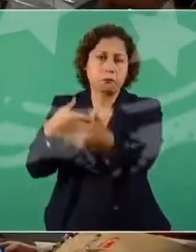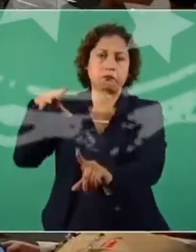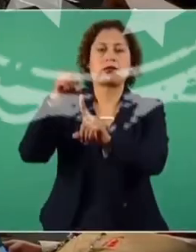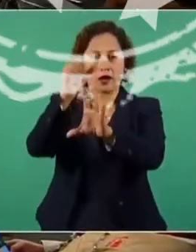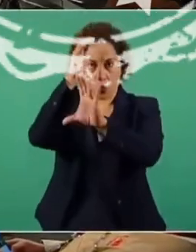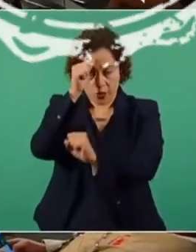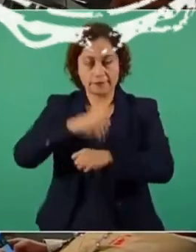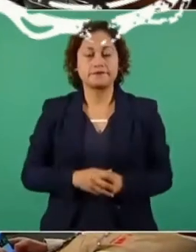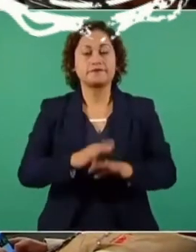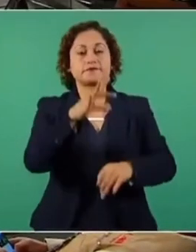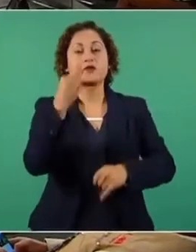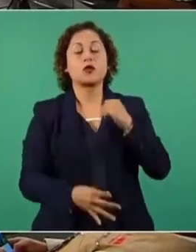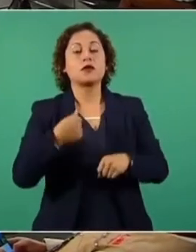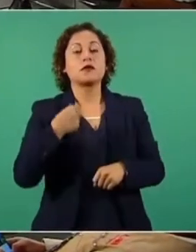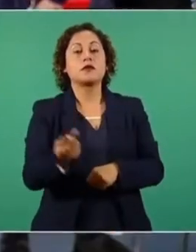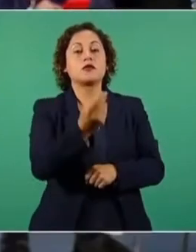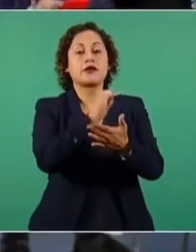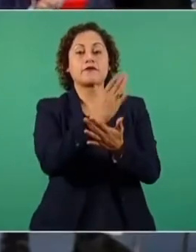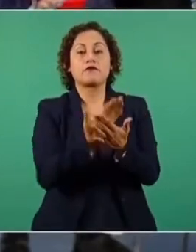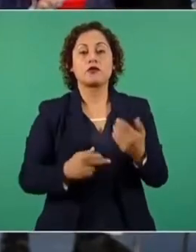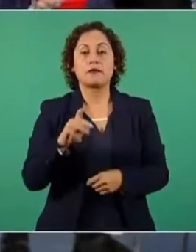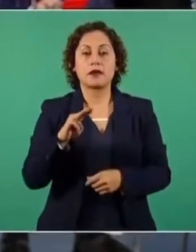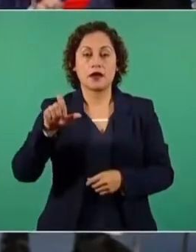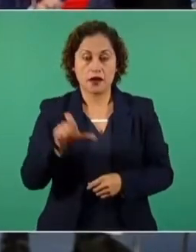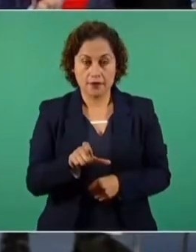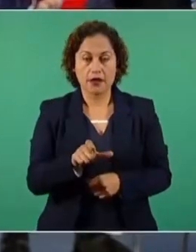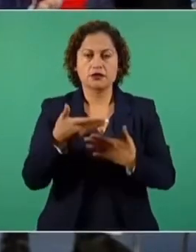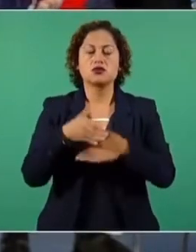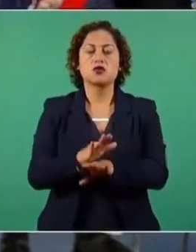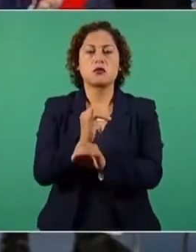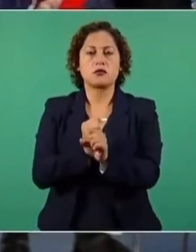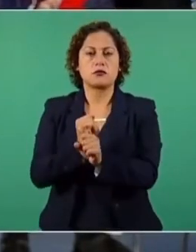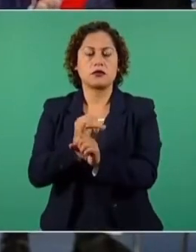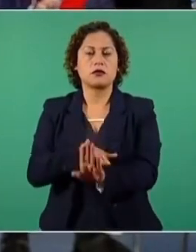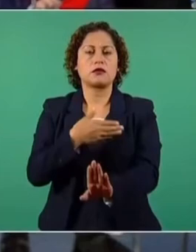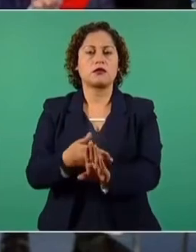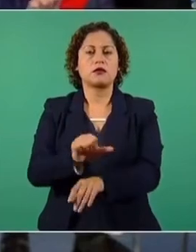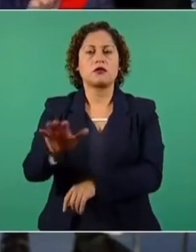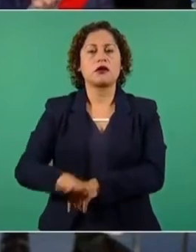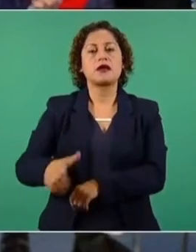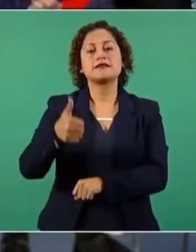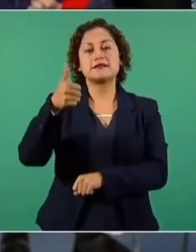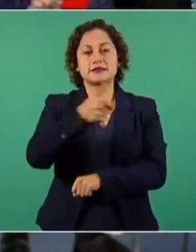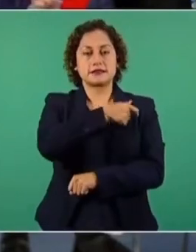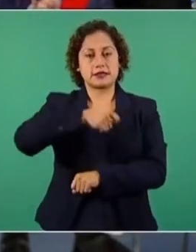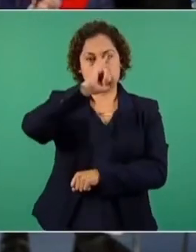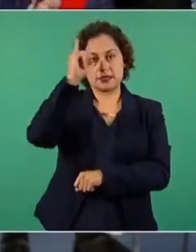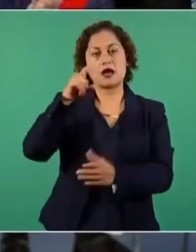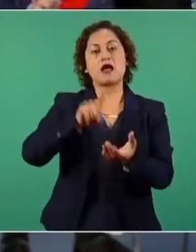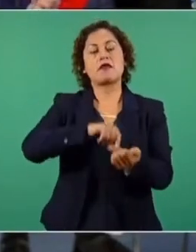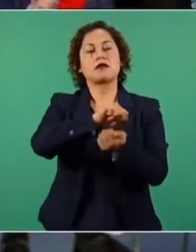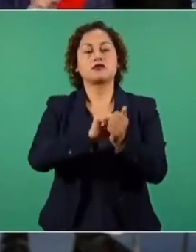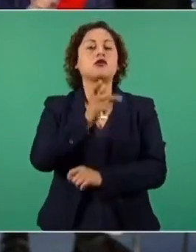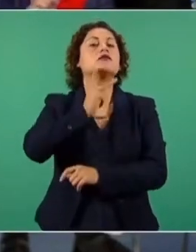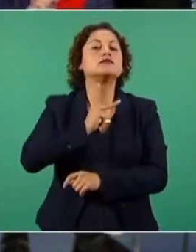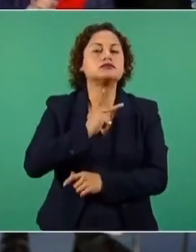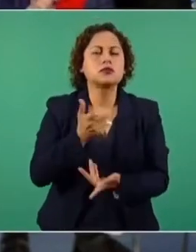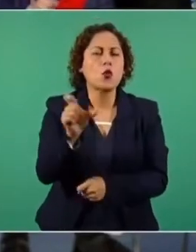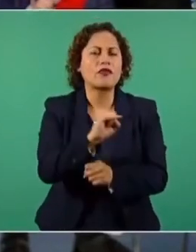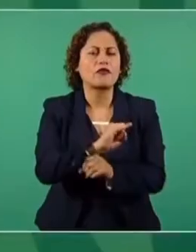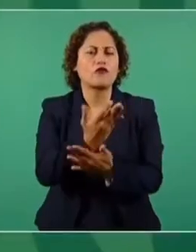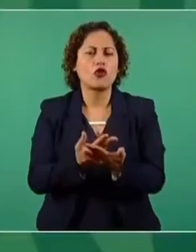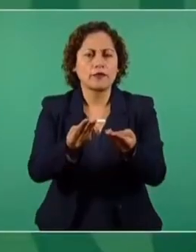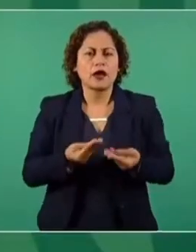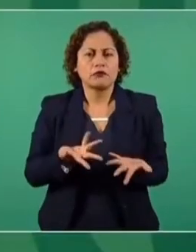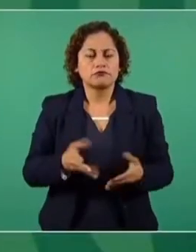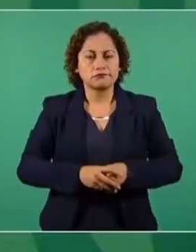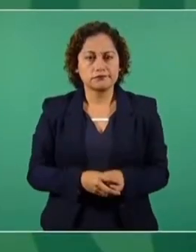¿Más queda pendiente un informe de Petróleos Mexicanos que tiene que ver con las averiguaciones que hubo en contra de los seis gerentes de las refinerías? ¿Para qué fecha podríamos tener este informe, presidente?